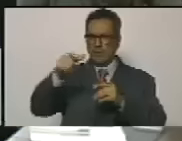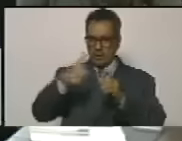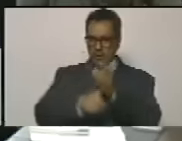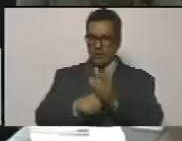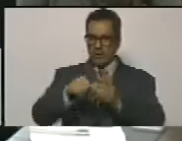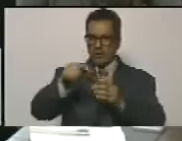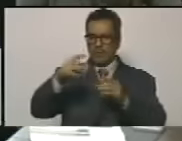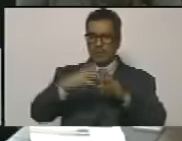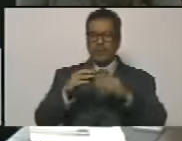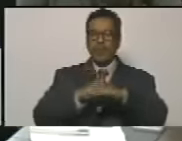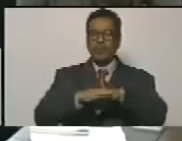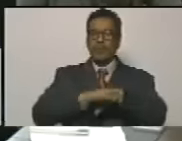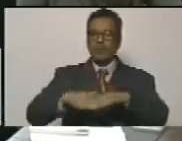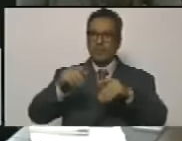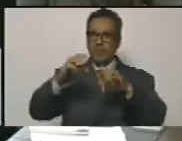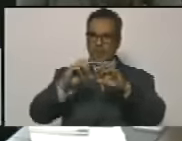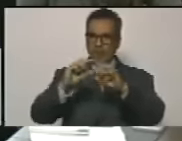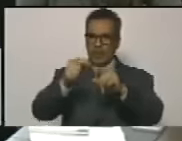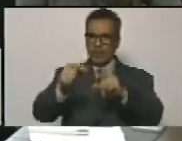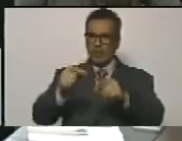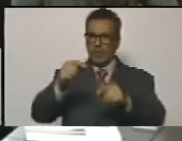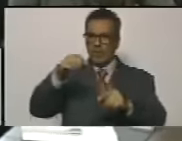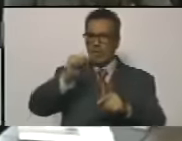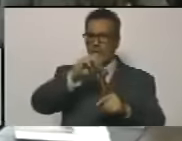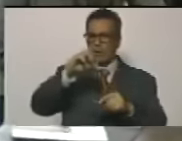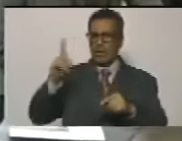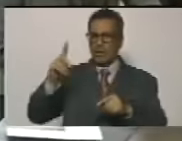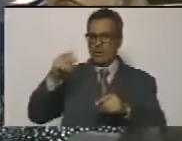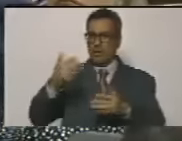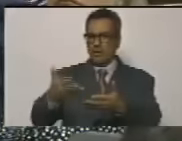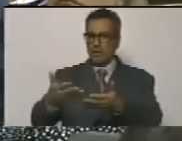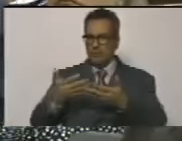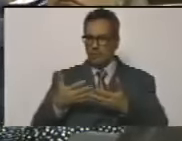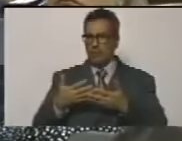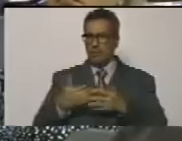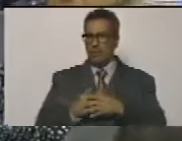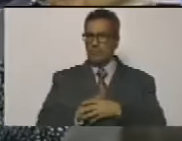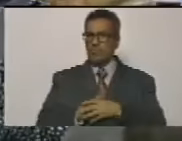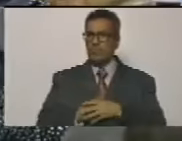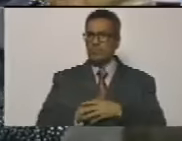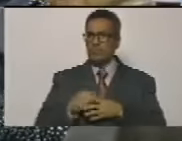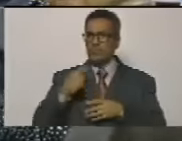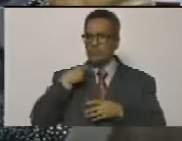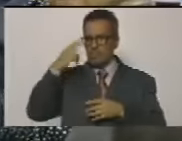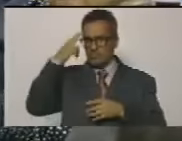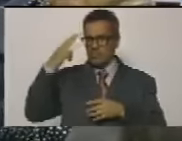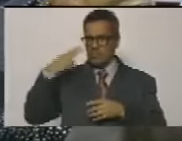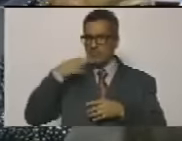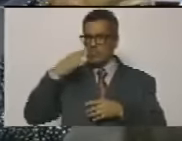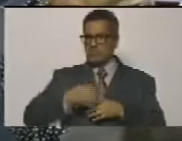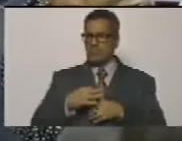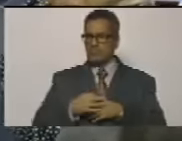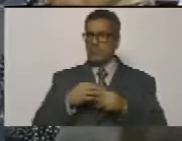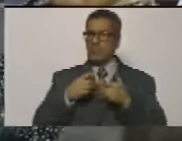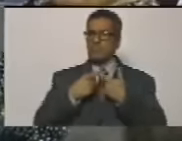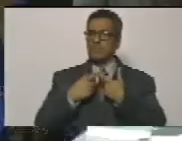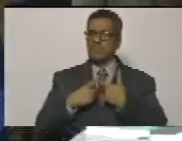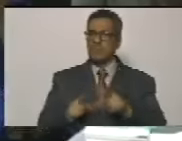yo lo recibí con con honor pues pero